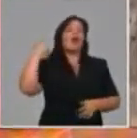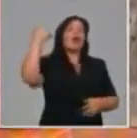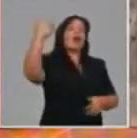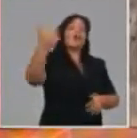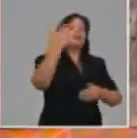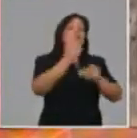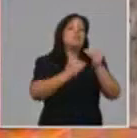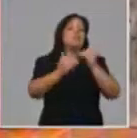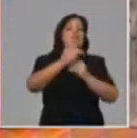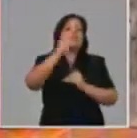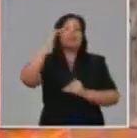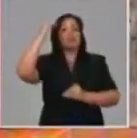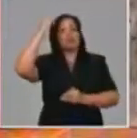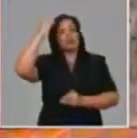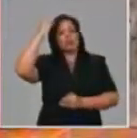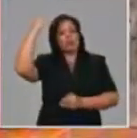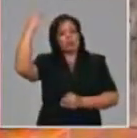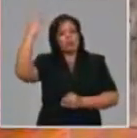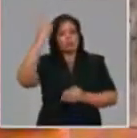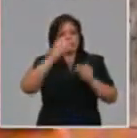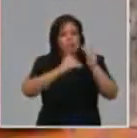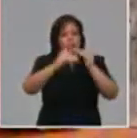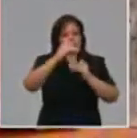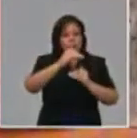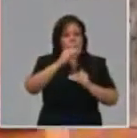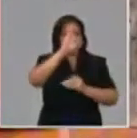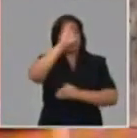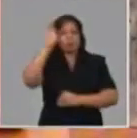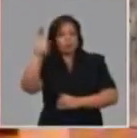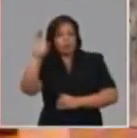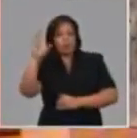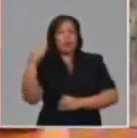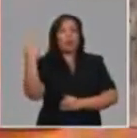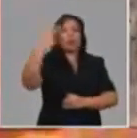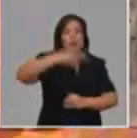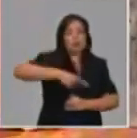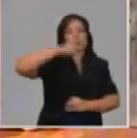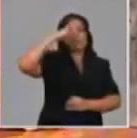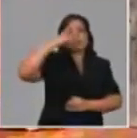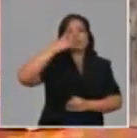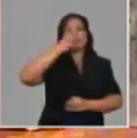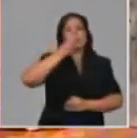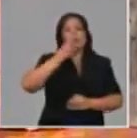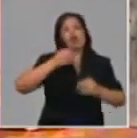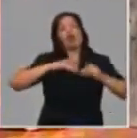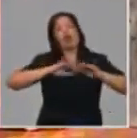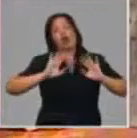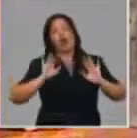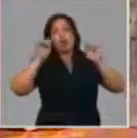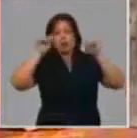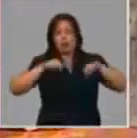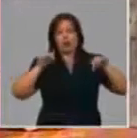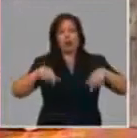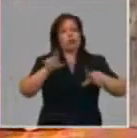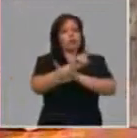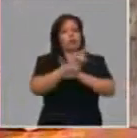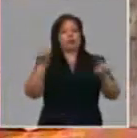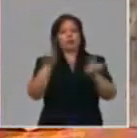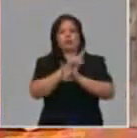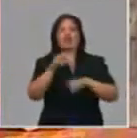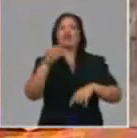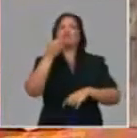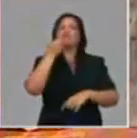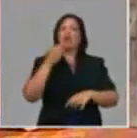que podamos tomar otras medidas por lo tanto los bares serán para consumir repito para tomar para disfrutar para compartir pero sin